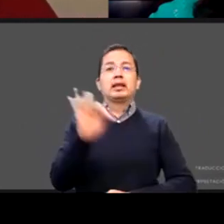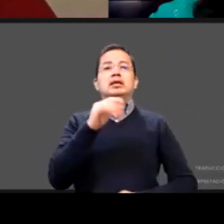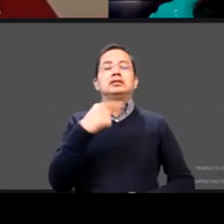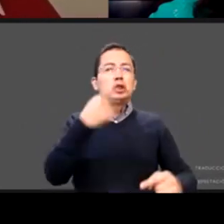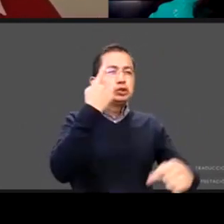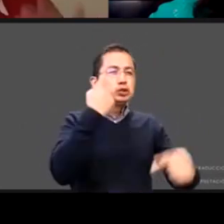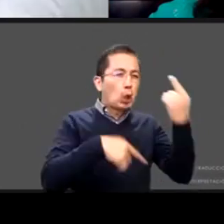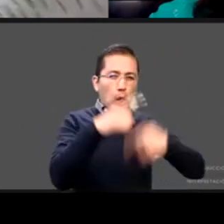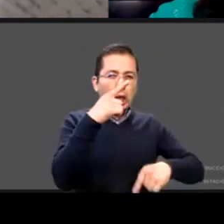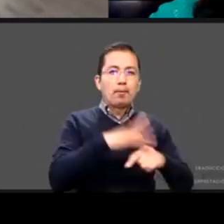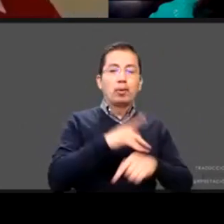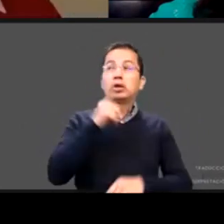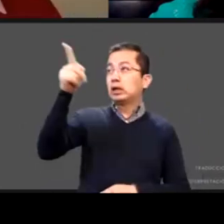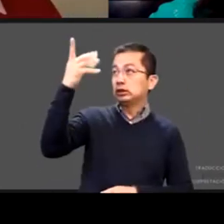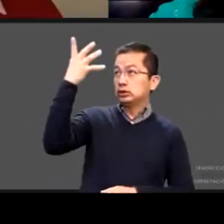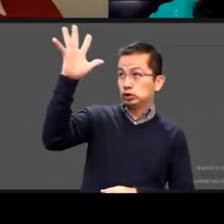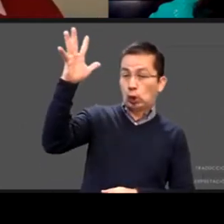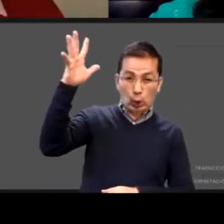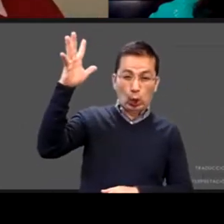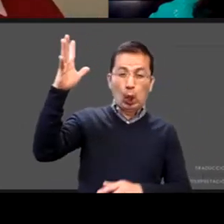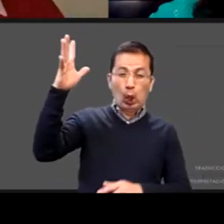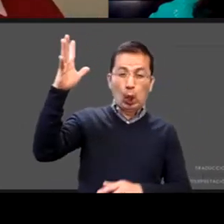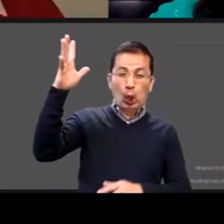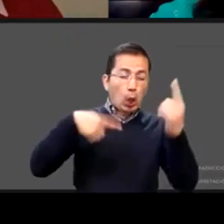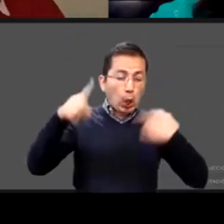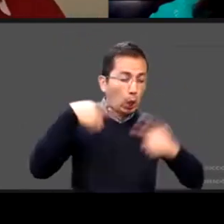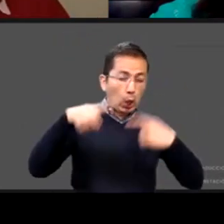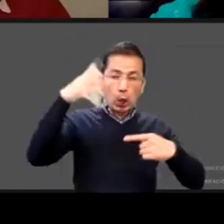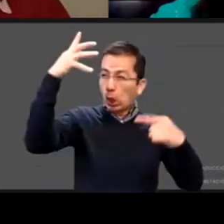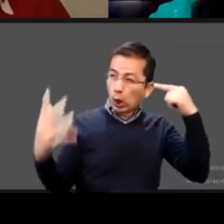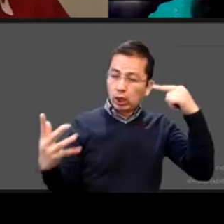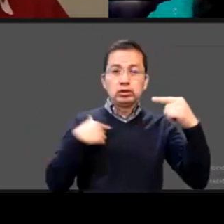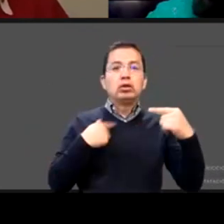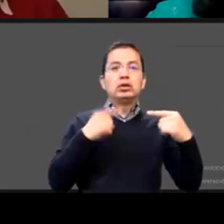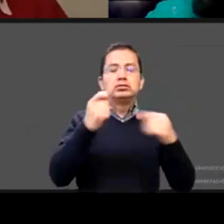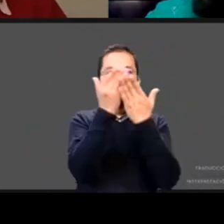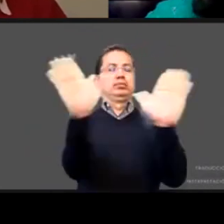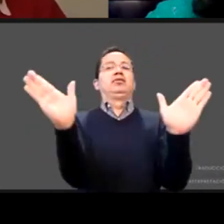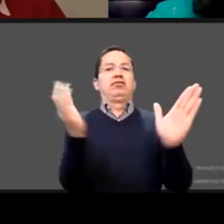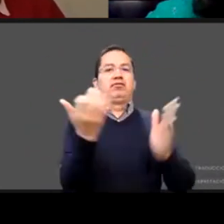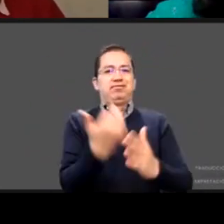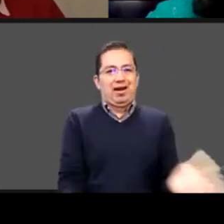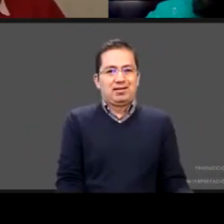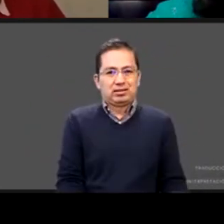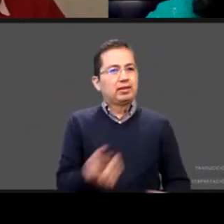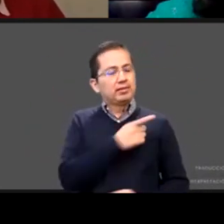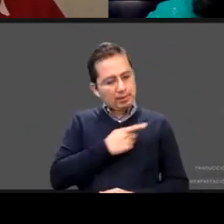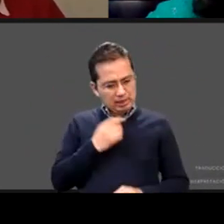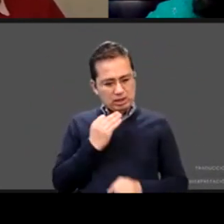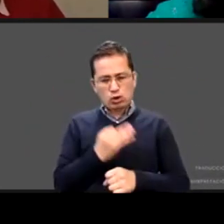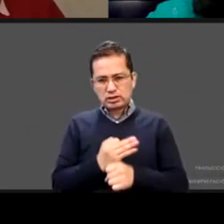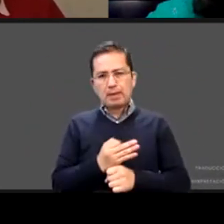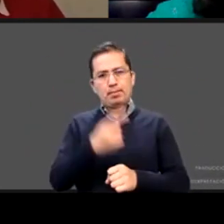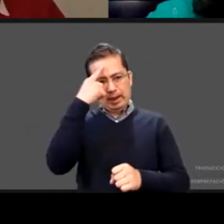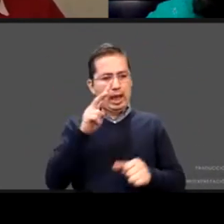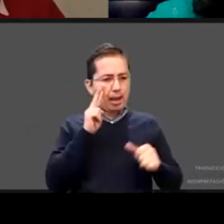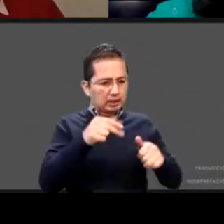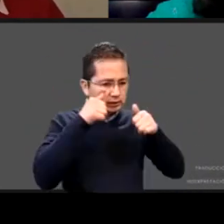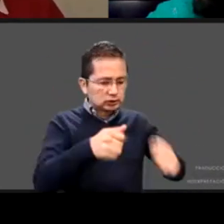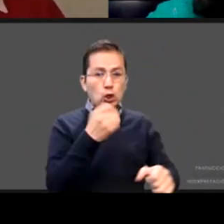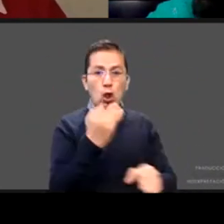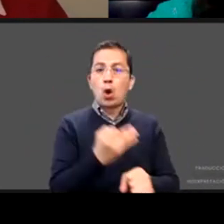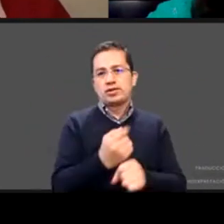las lágrimas no te dejarán ver las estrellas y entonces hay que vivir nuestro duelo pero seguir adelante y ver a los niños como el presente no como el futuro gracias